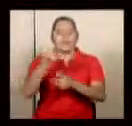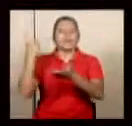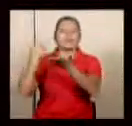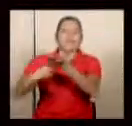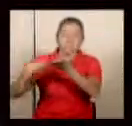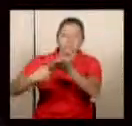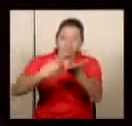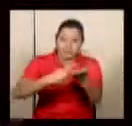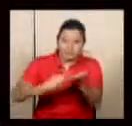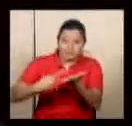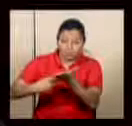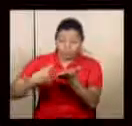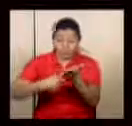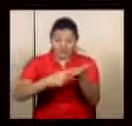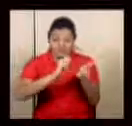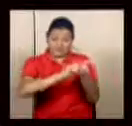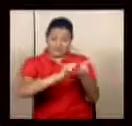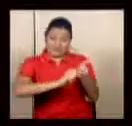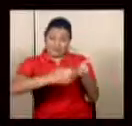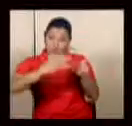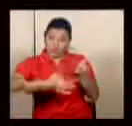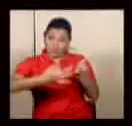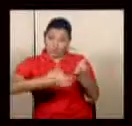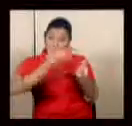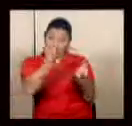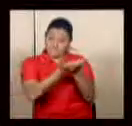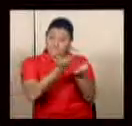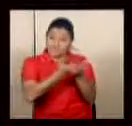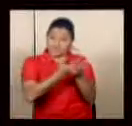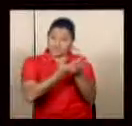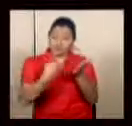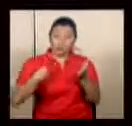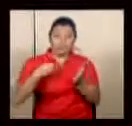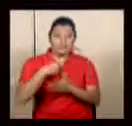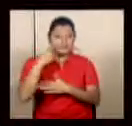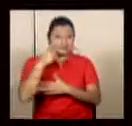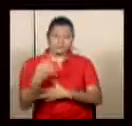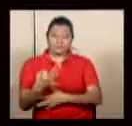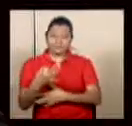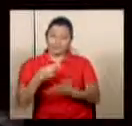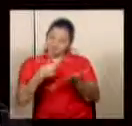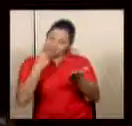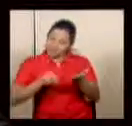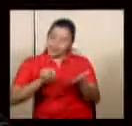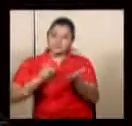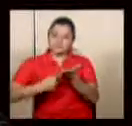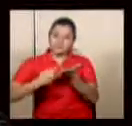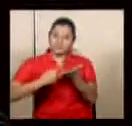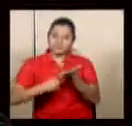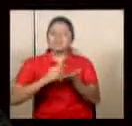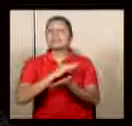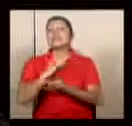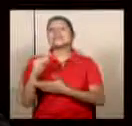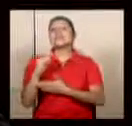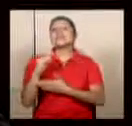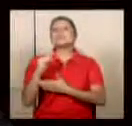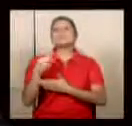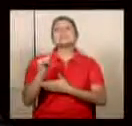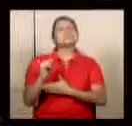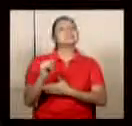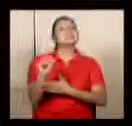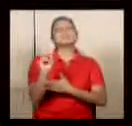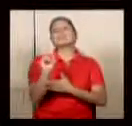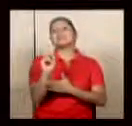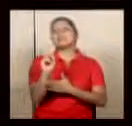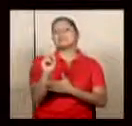procede reglamentariamente el texto original el que presentó originalmente el gobierno de la república y en caso de que no se haya